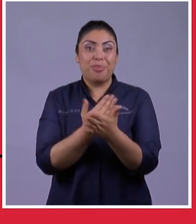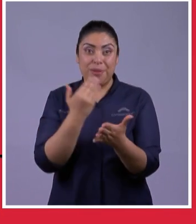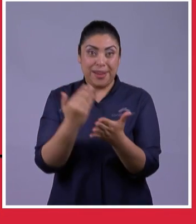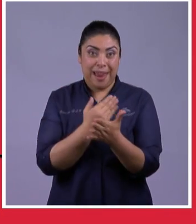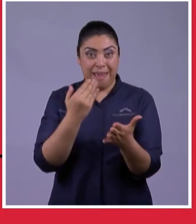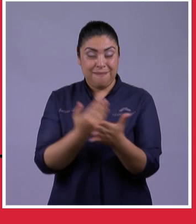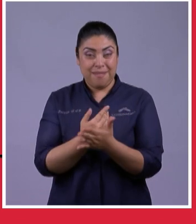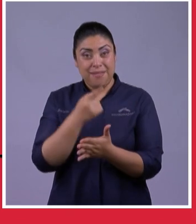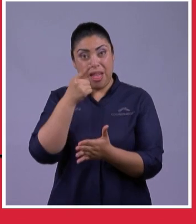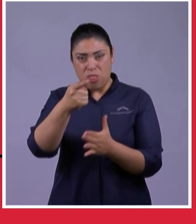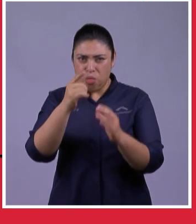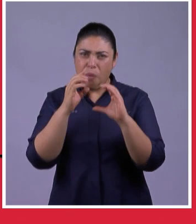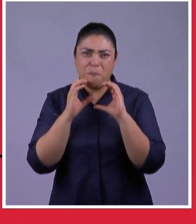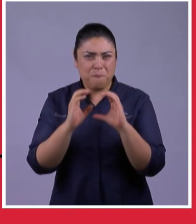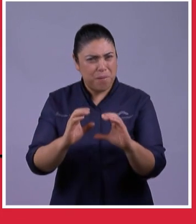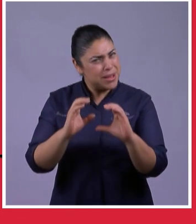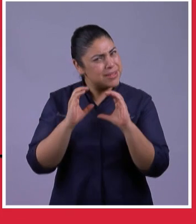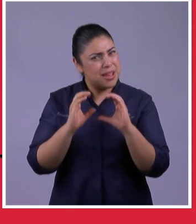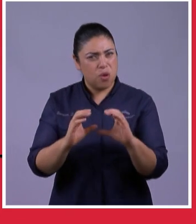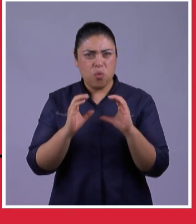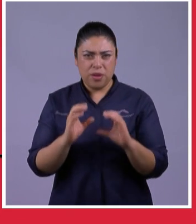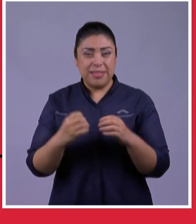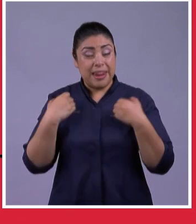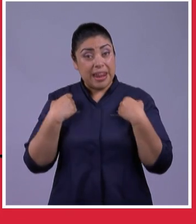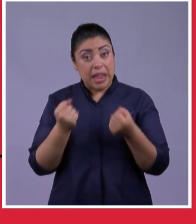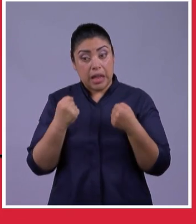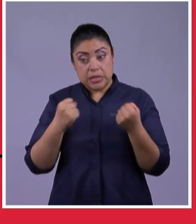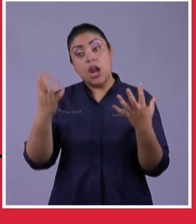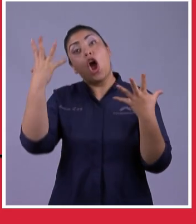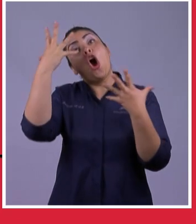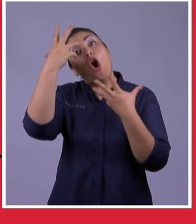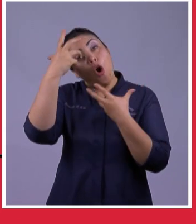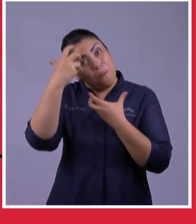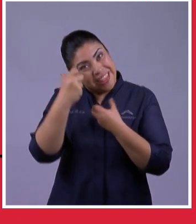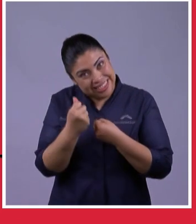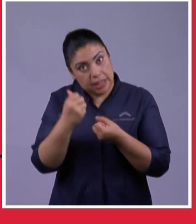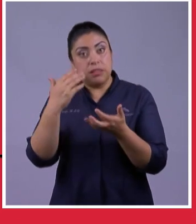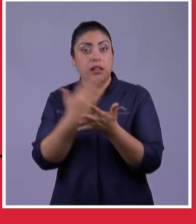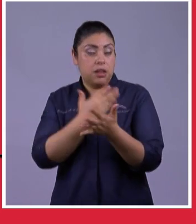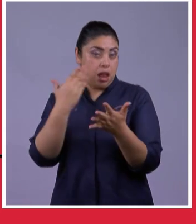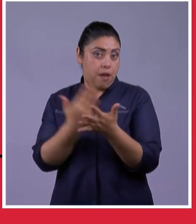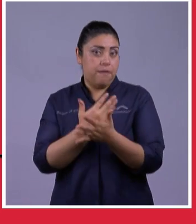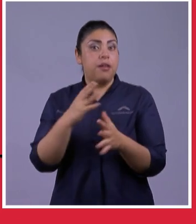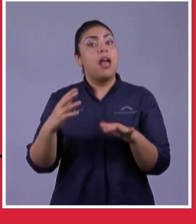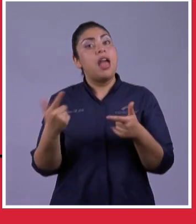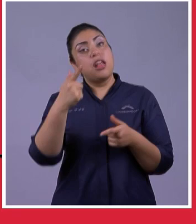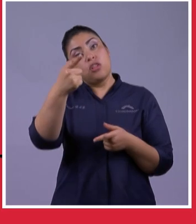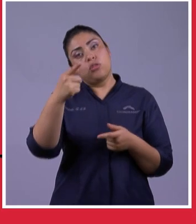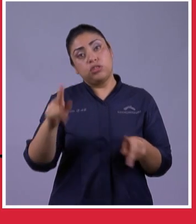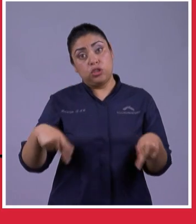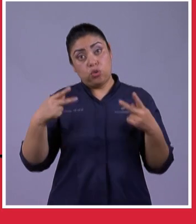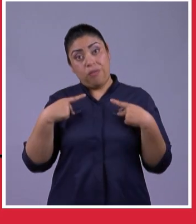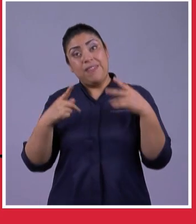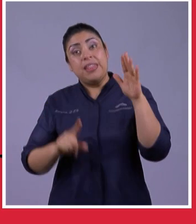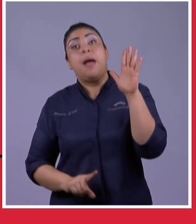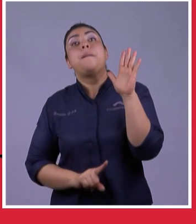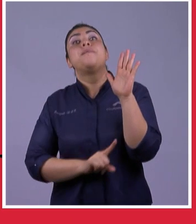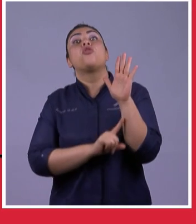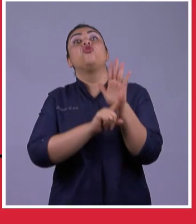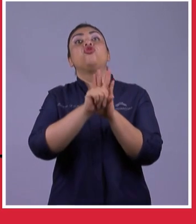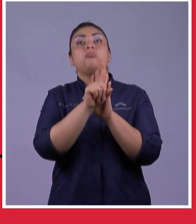hagas Conforme a todo Lo que en él Está escrito Porque entonces Harás prosperar Tu camino Ojo a lo que dice Mirenme acá